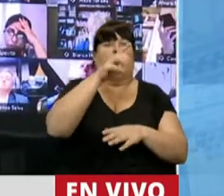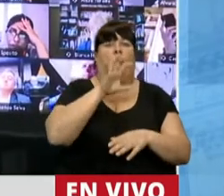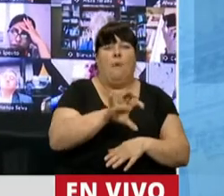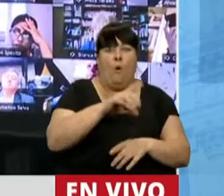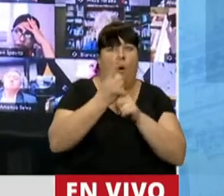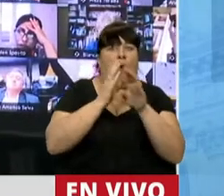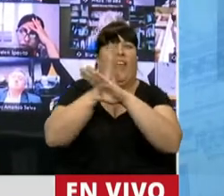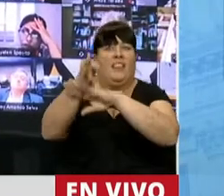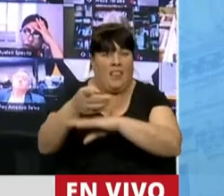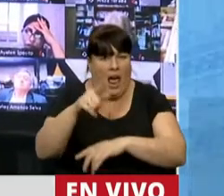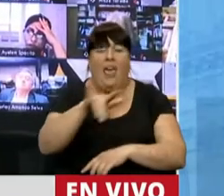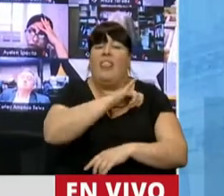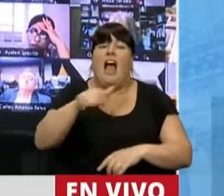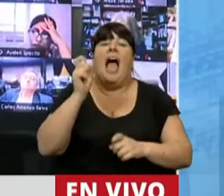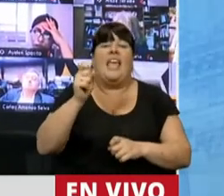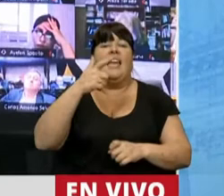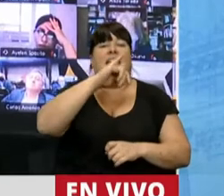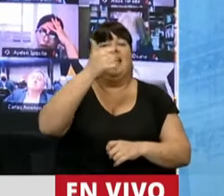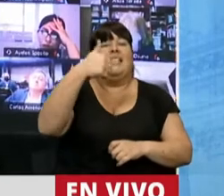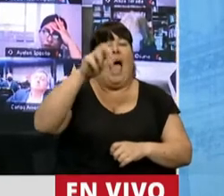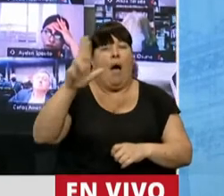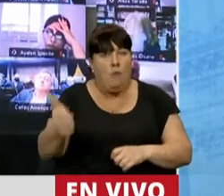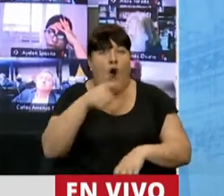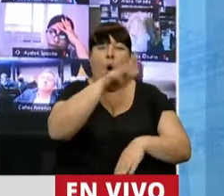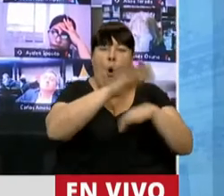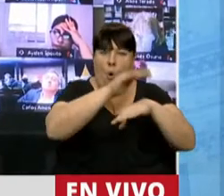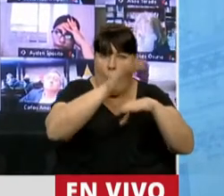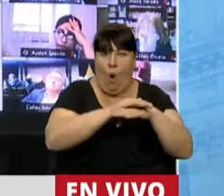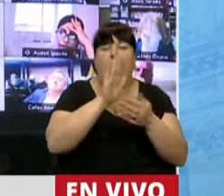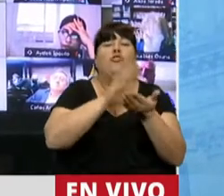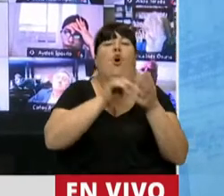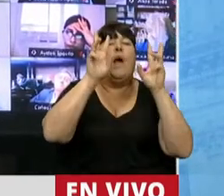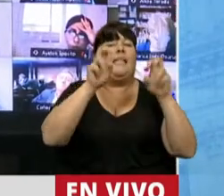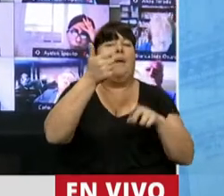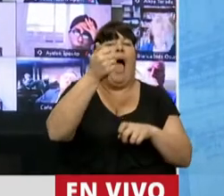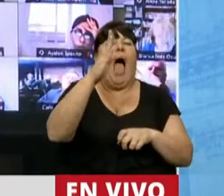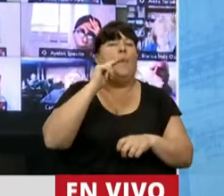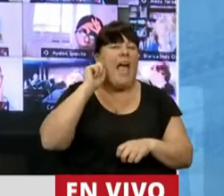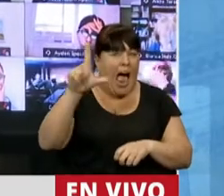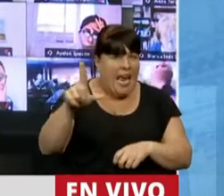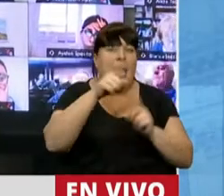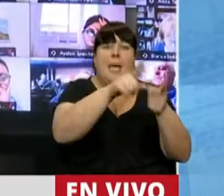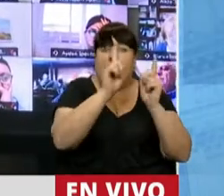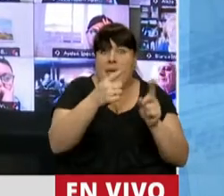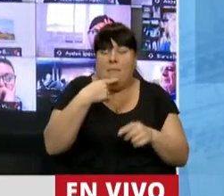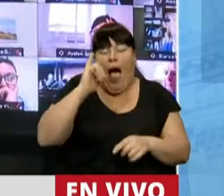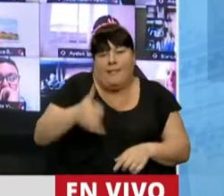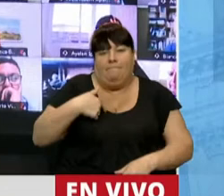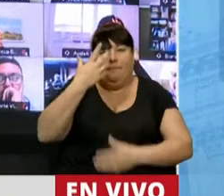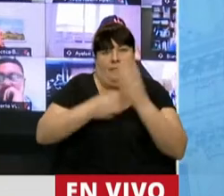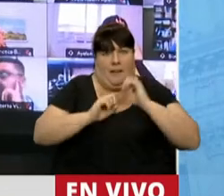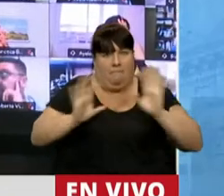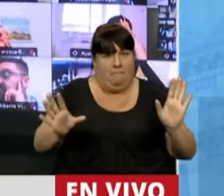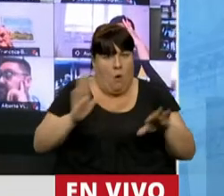al que tienen que denunciar es al señor Zamora, que es responsable de lo que pasó con Abigail, como él mismo reconoció.